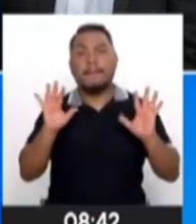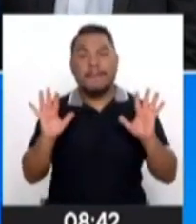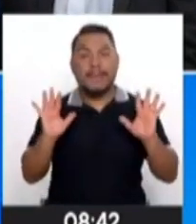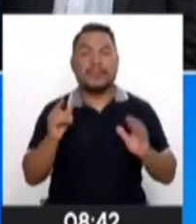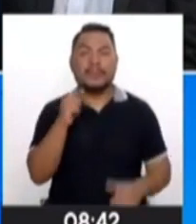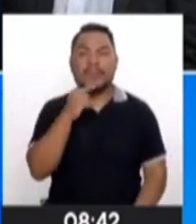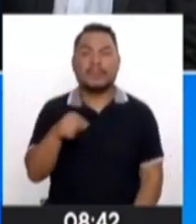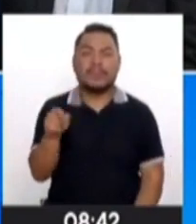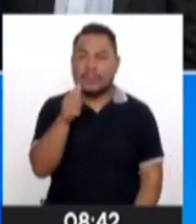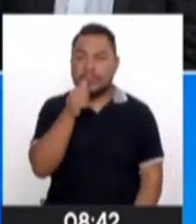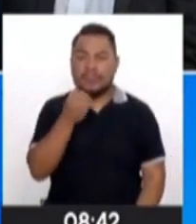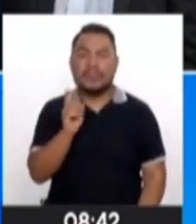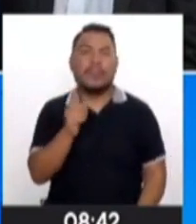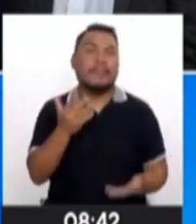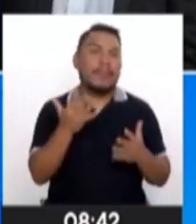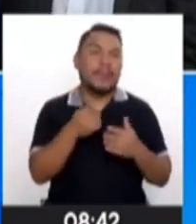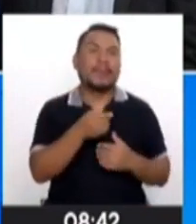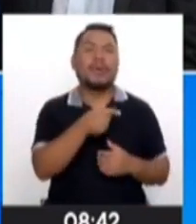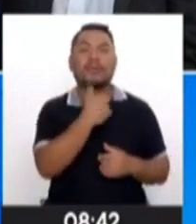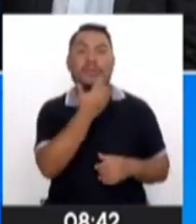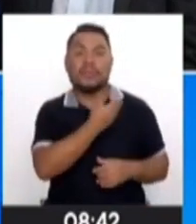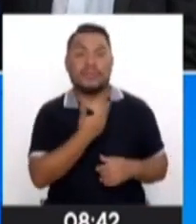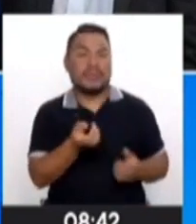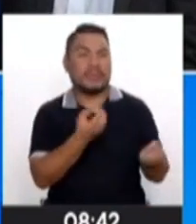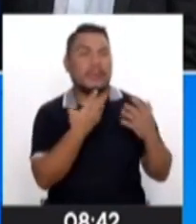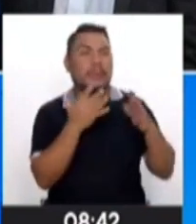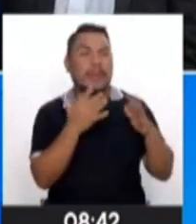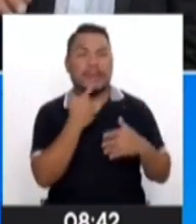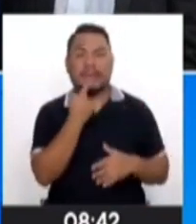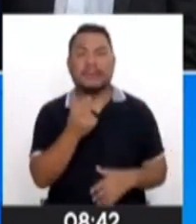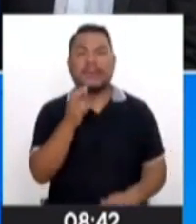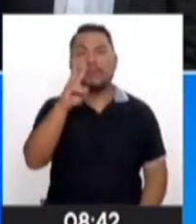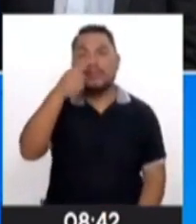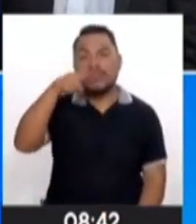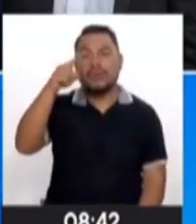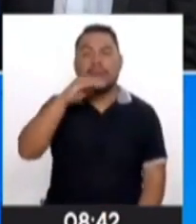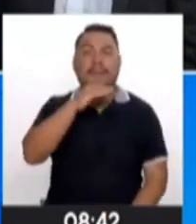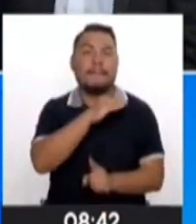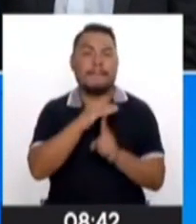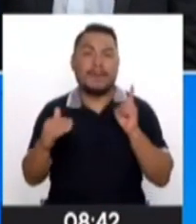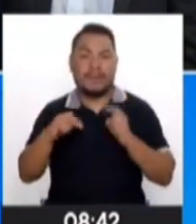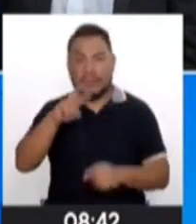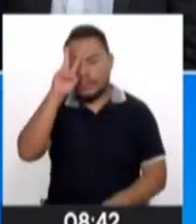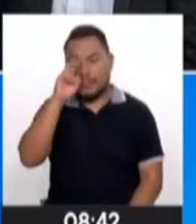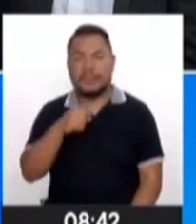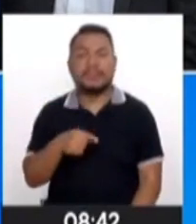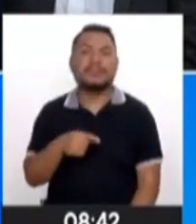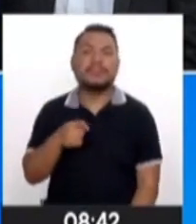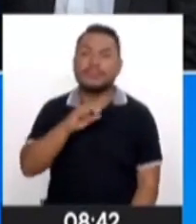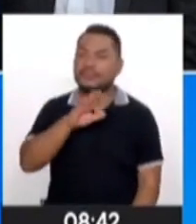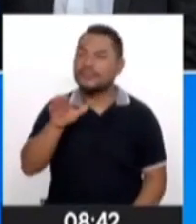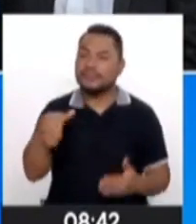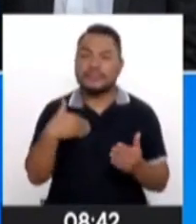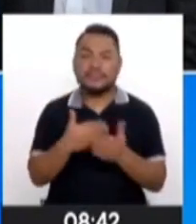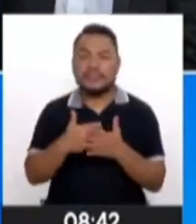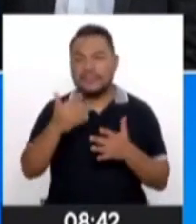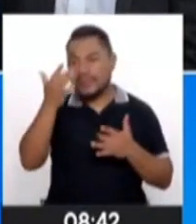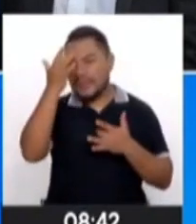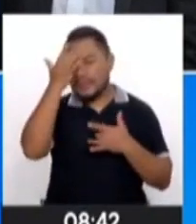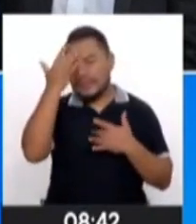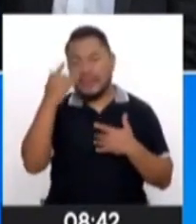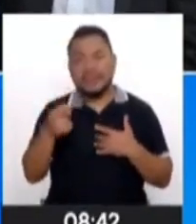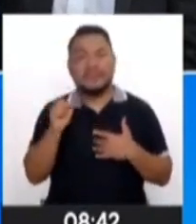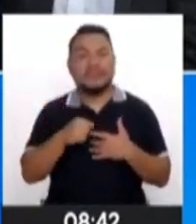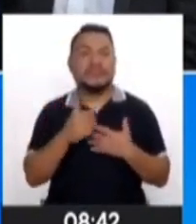más allá de dos millones y medio de alcohólicos en el Perú, ¿no? Y además todas las enfermedades que están